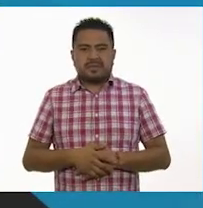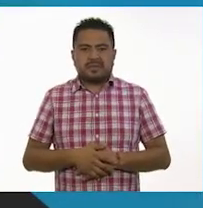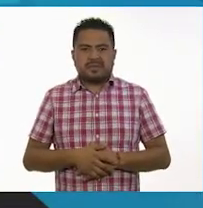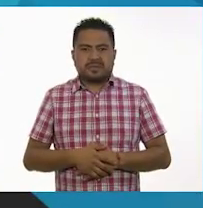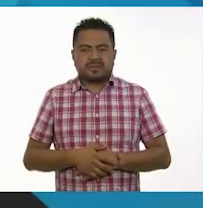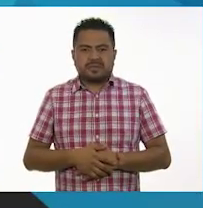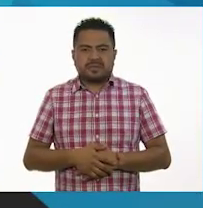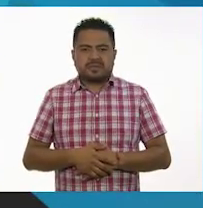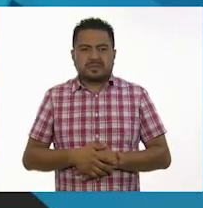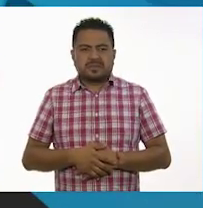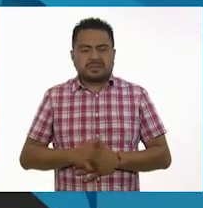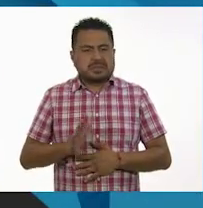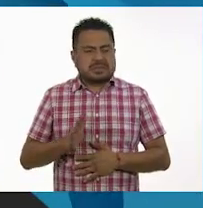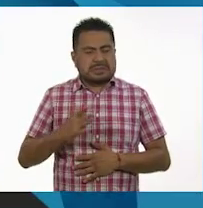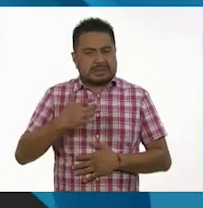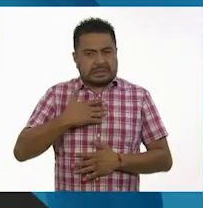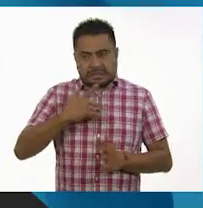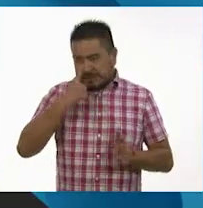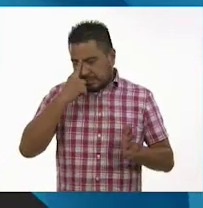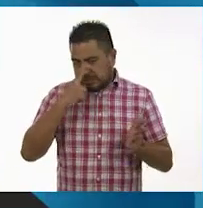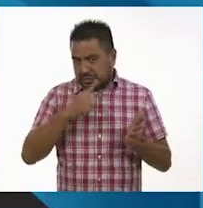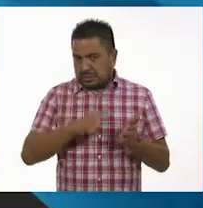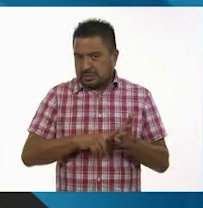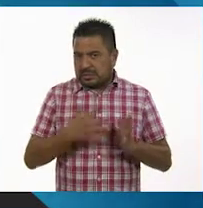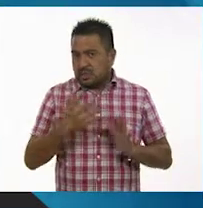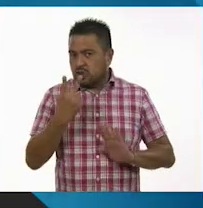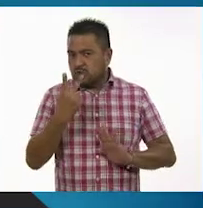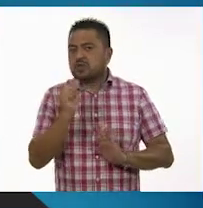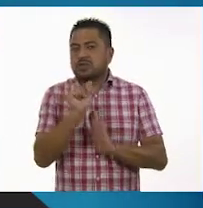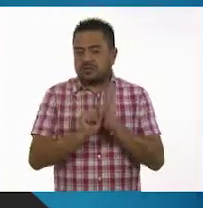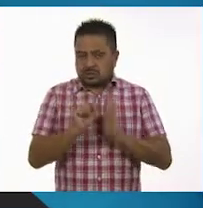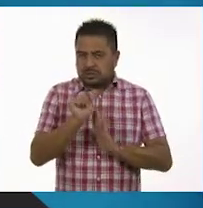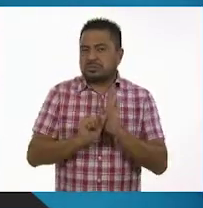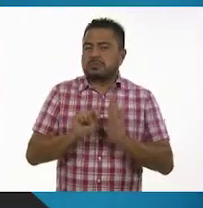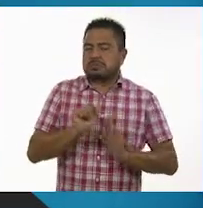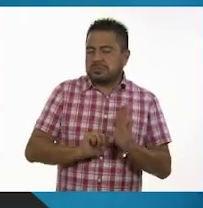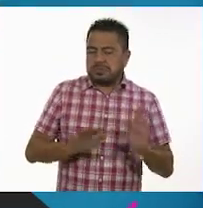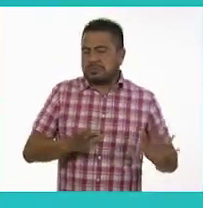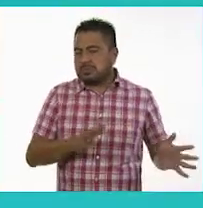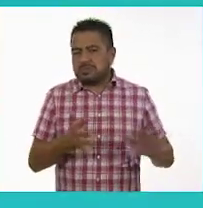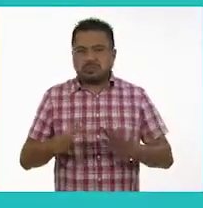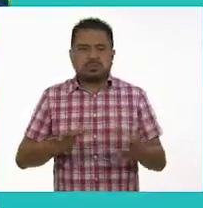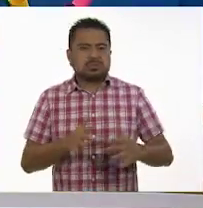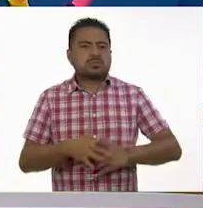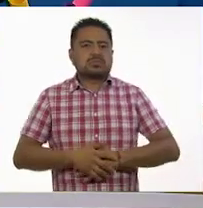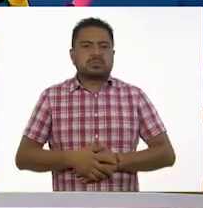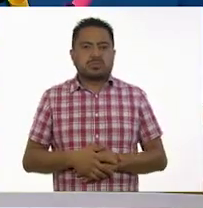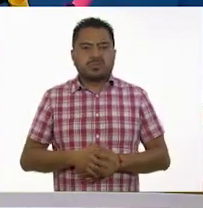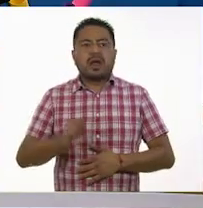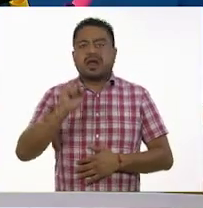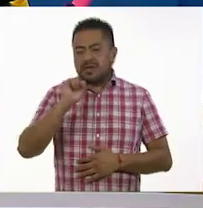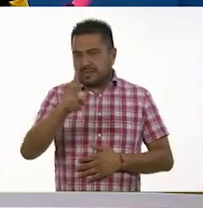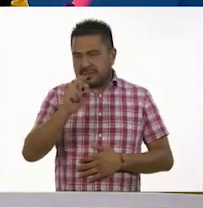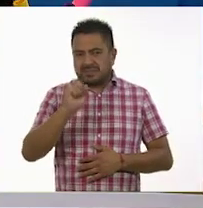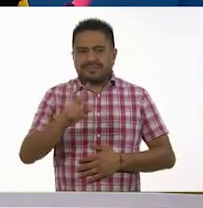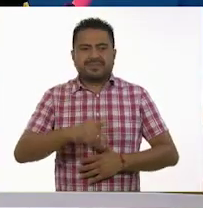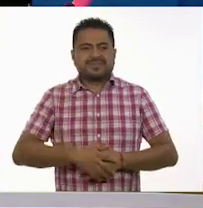Yo creo que como unos dos meses. Dos meses. Ok.